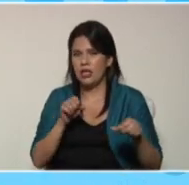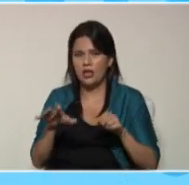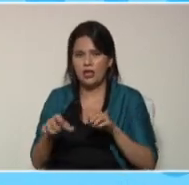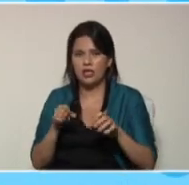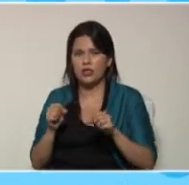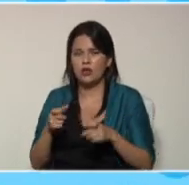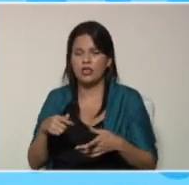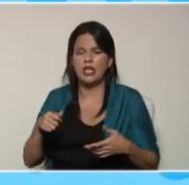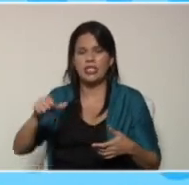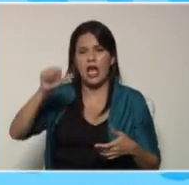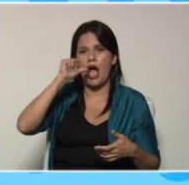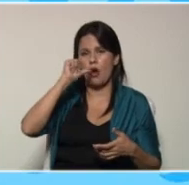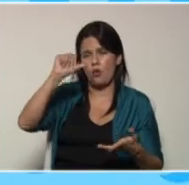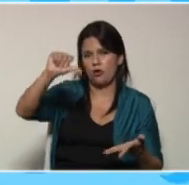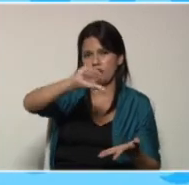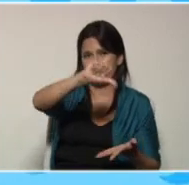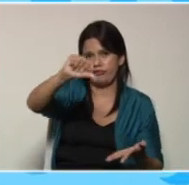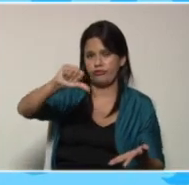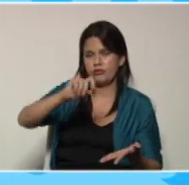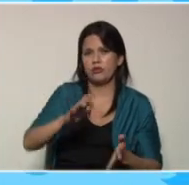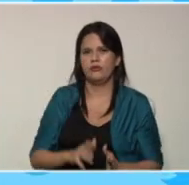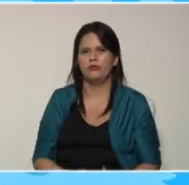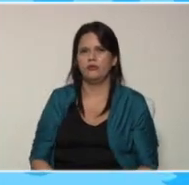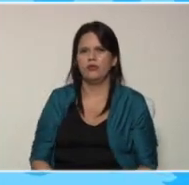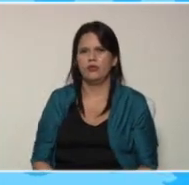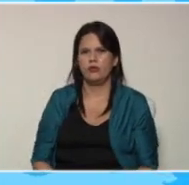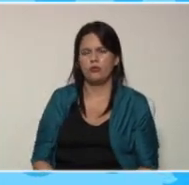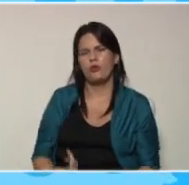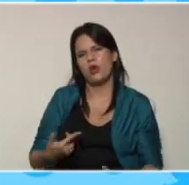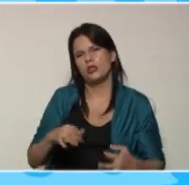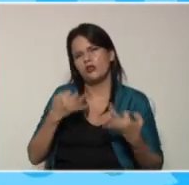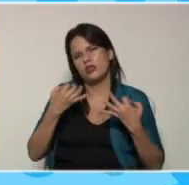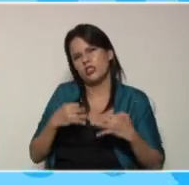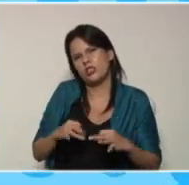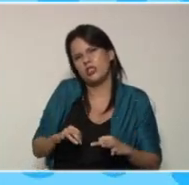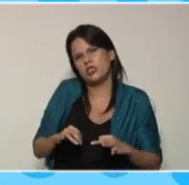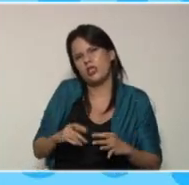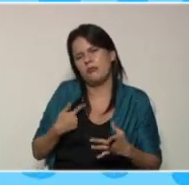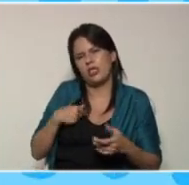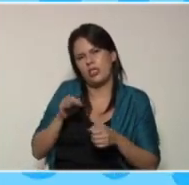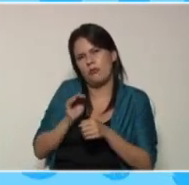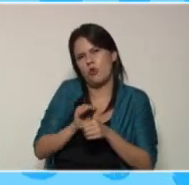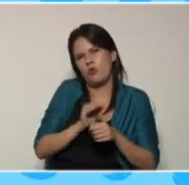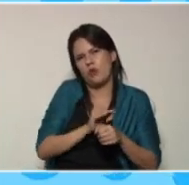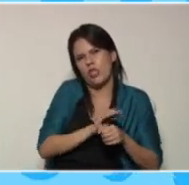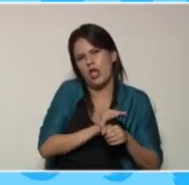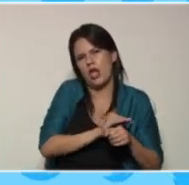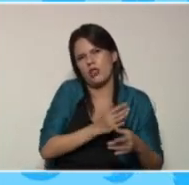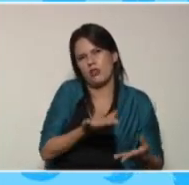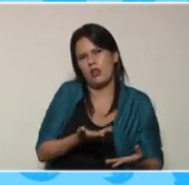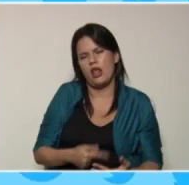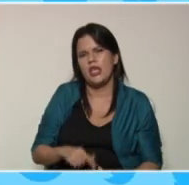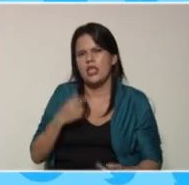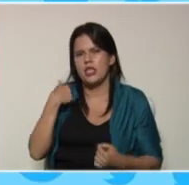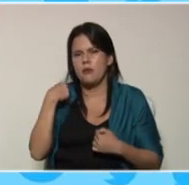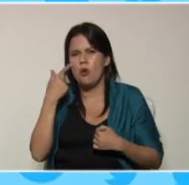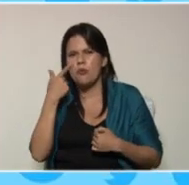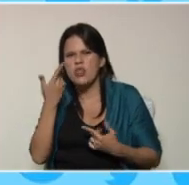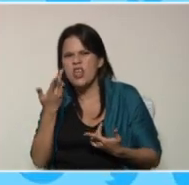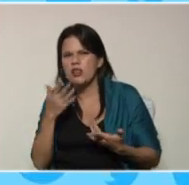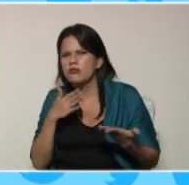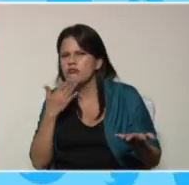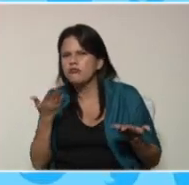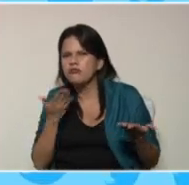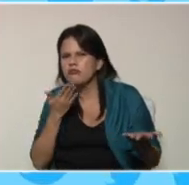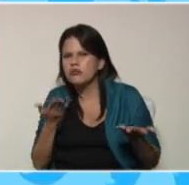estarlas regando por esa razón siempre estamos cuidándolas y estamos viendo a ver si